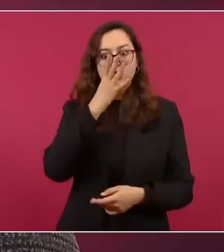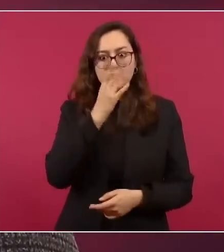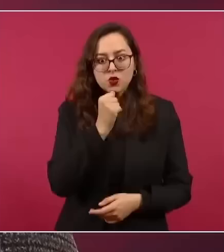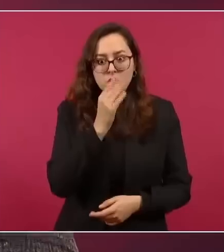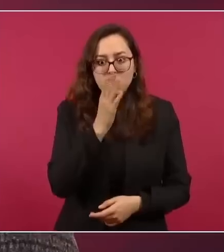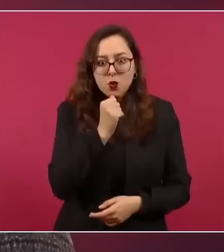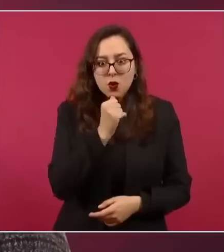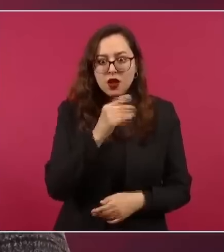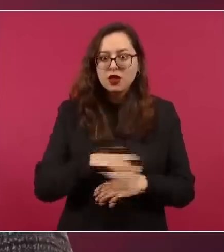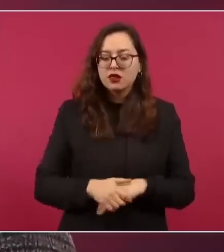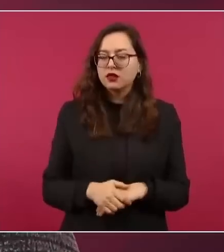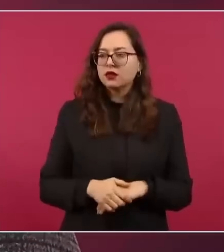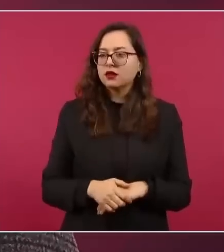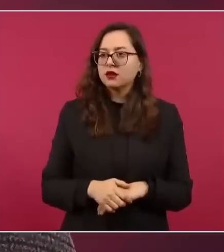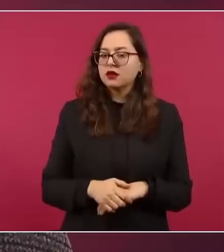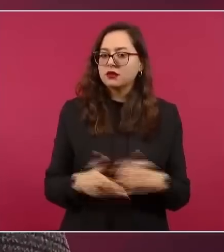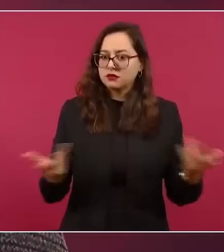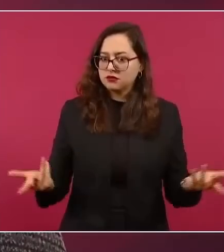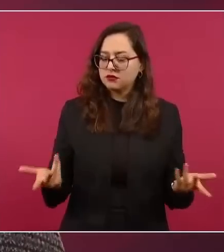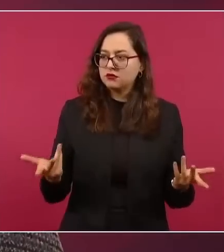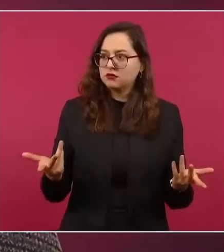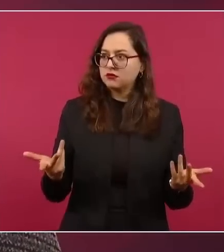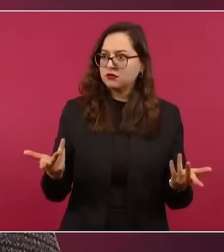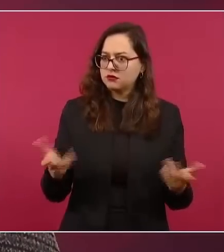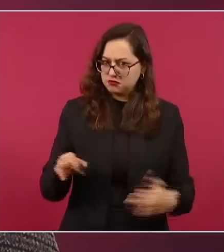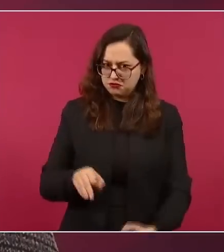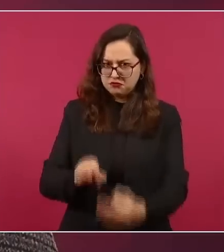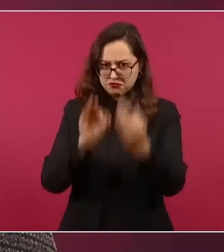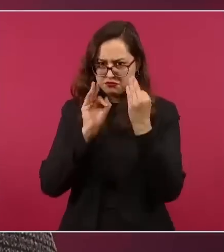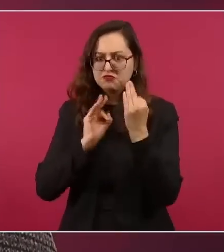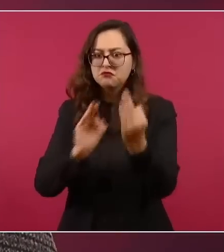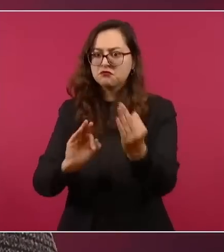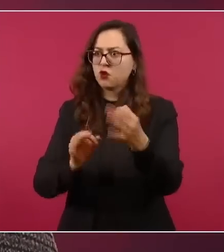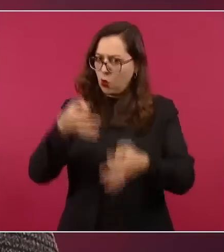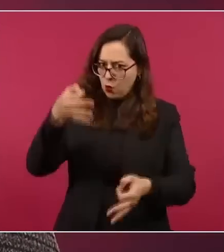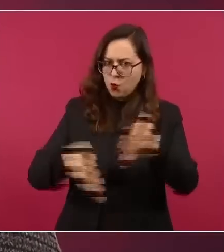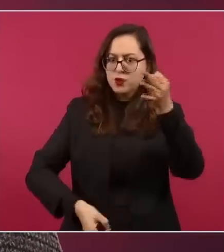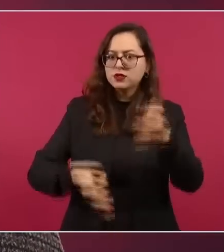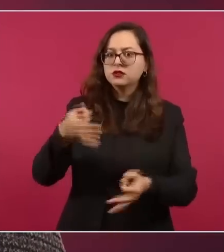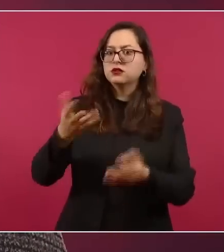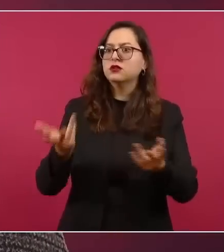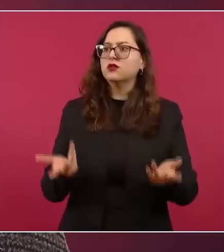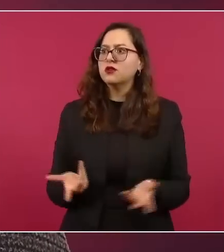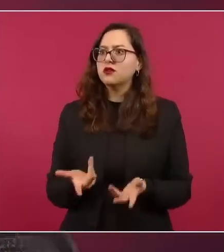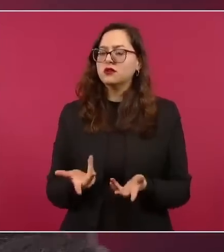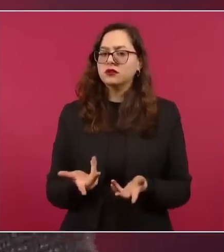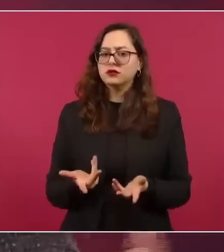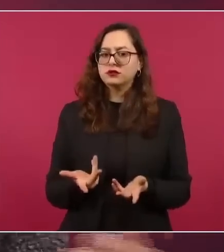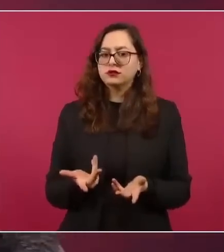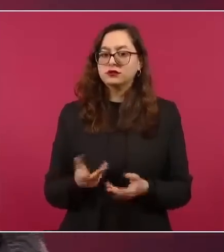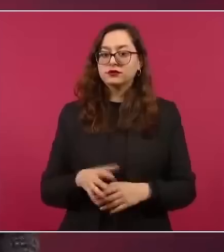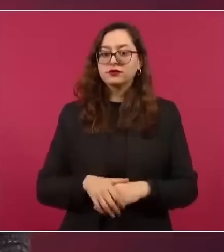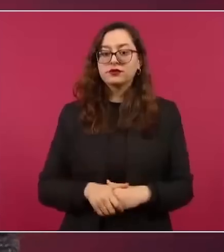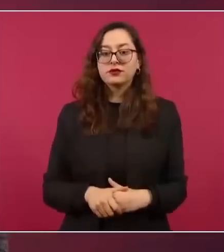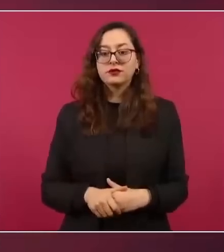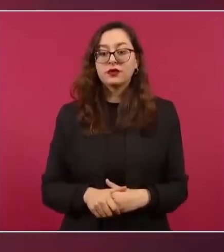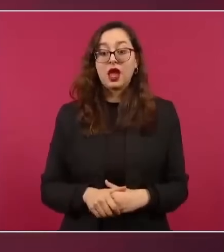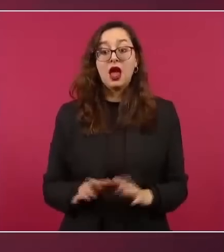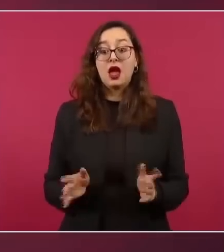Público, a la Fiscalía General, que quiere que